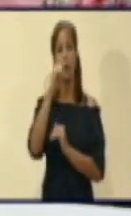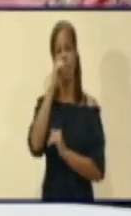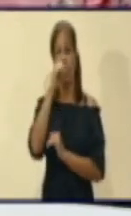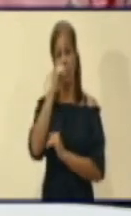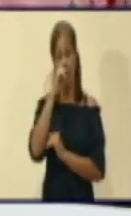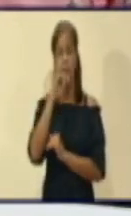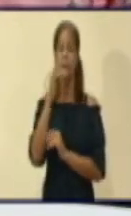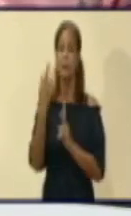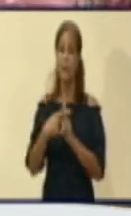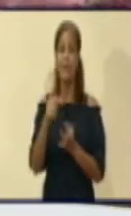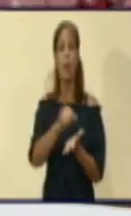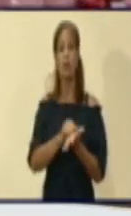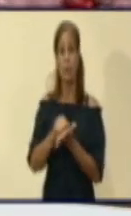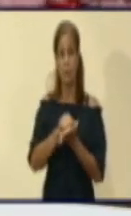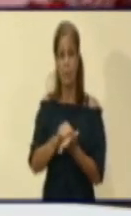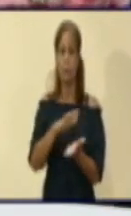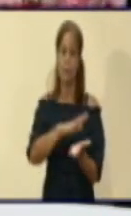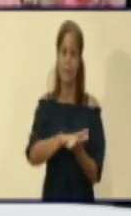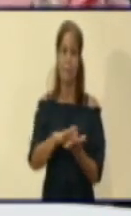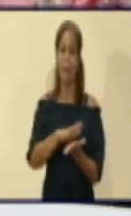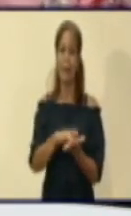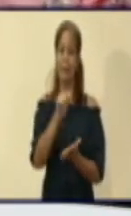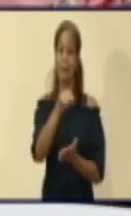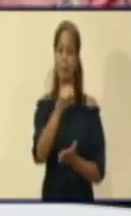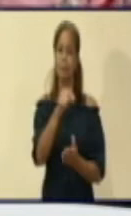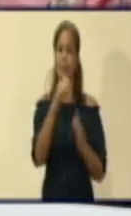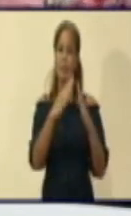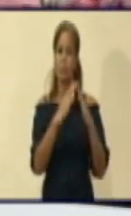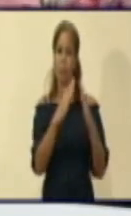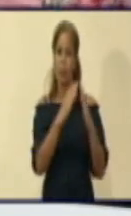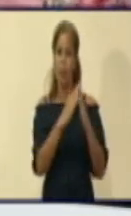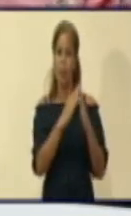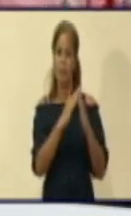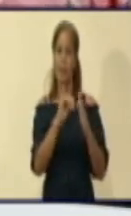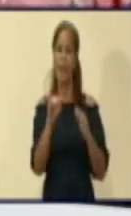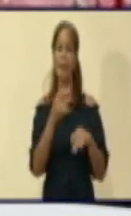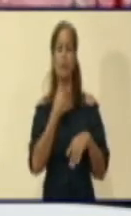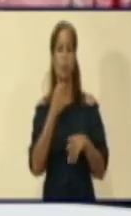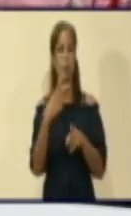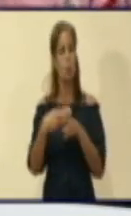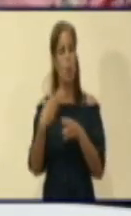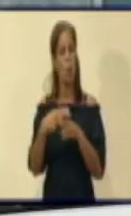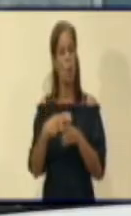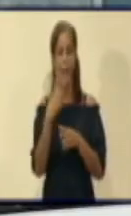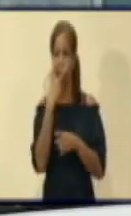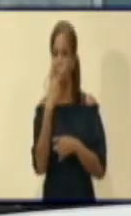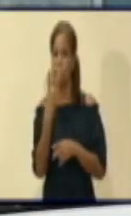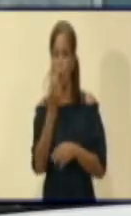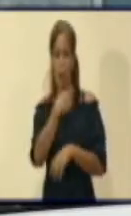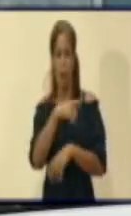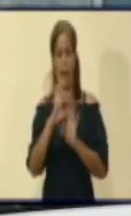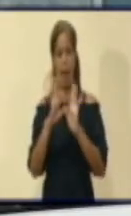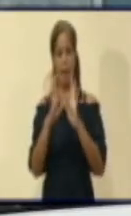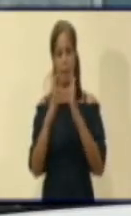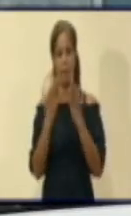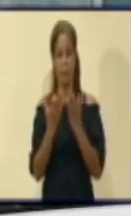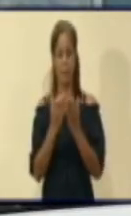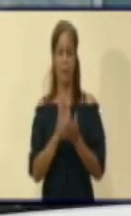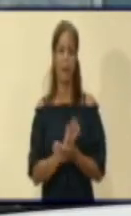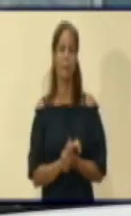les presten a domicilio y hacemos esencialmente referencia al servicio de atención a la familia. Yania, una pregunta.